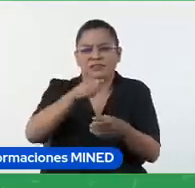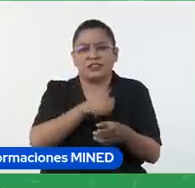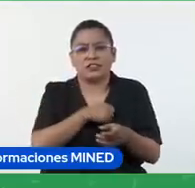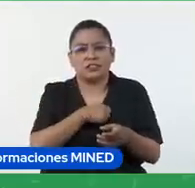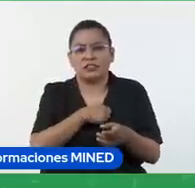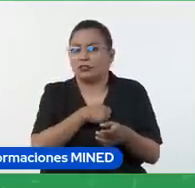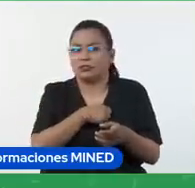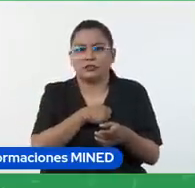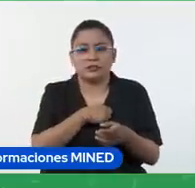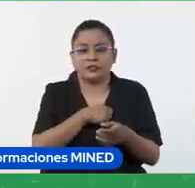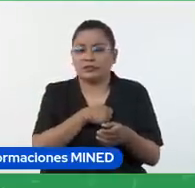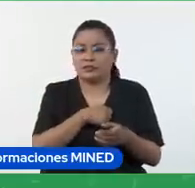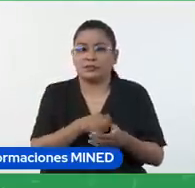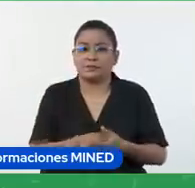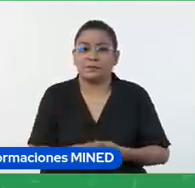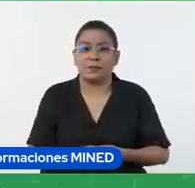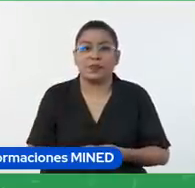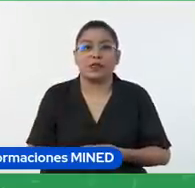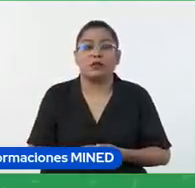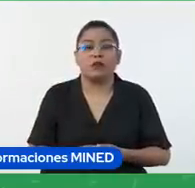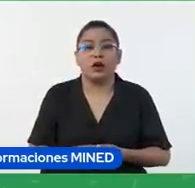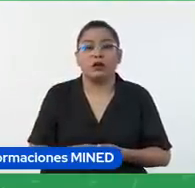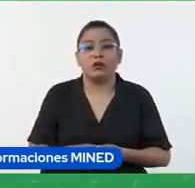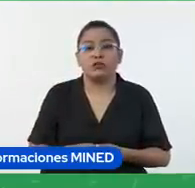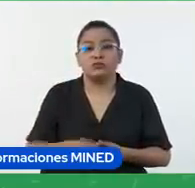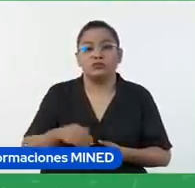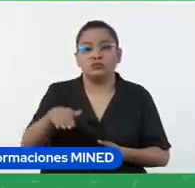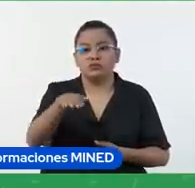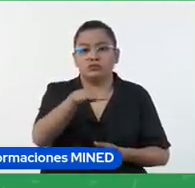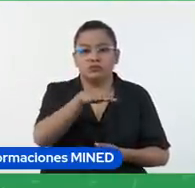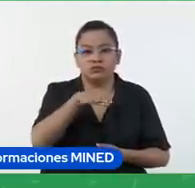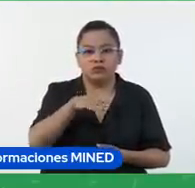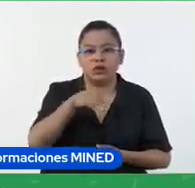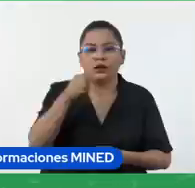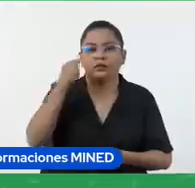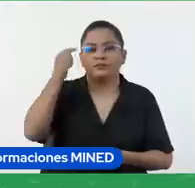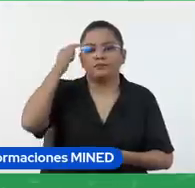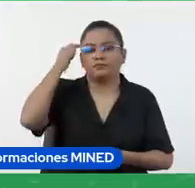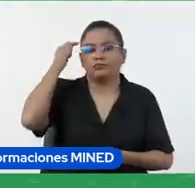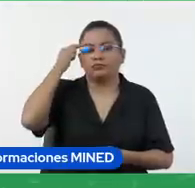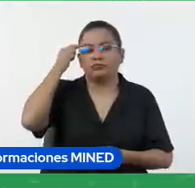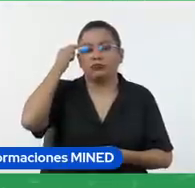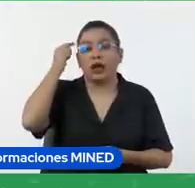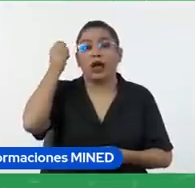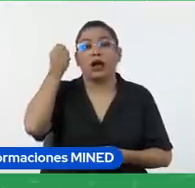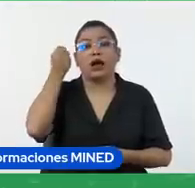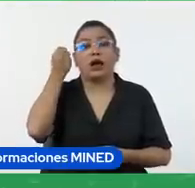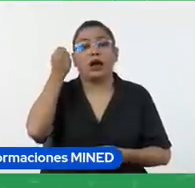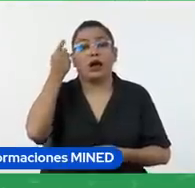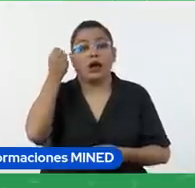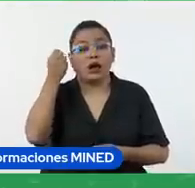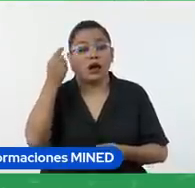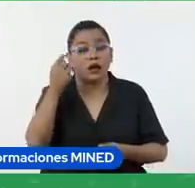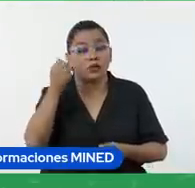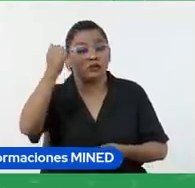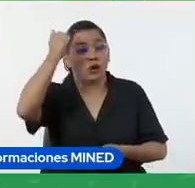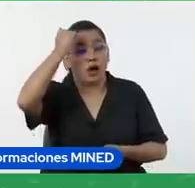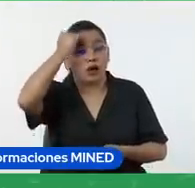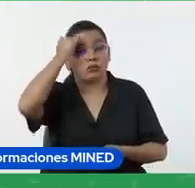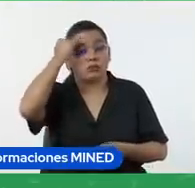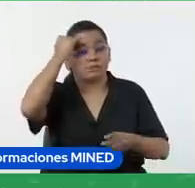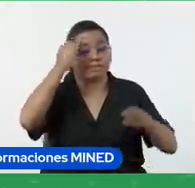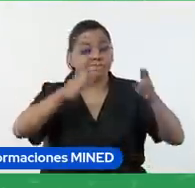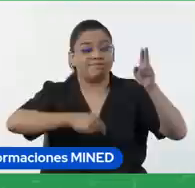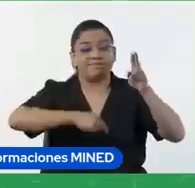sino que sea un espacio para reflexionar en torno a los aprendizajes construidos a las